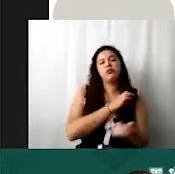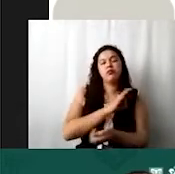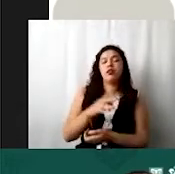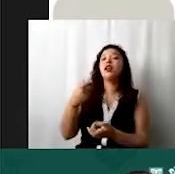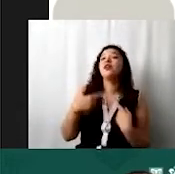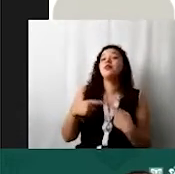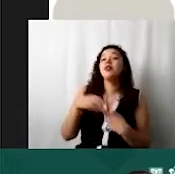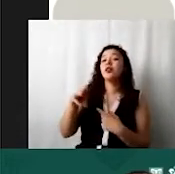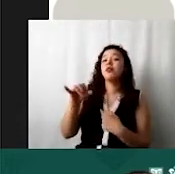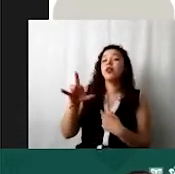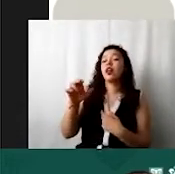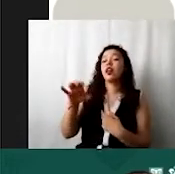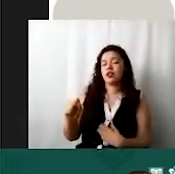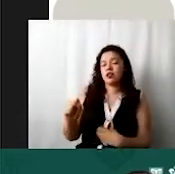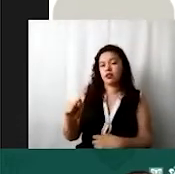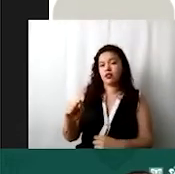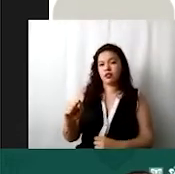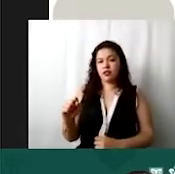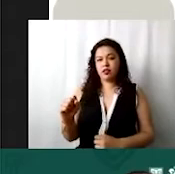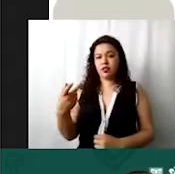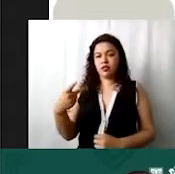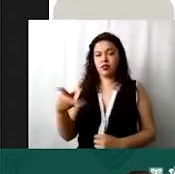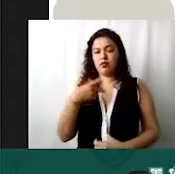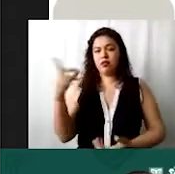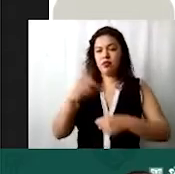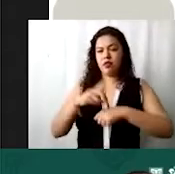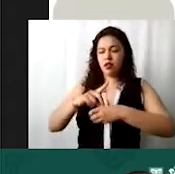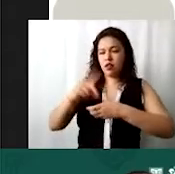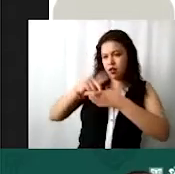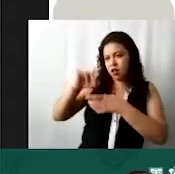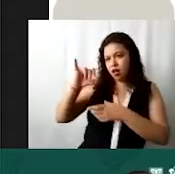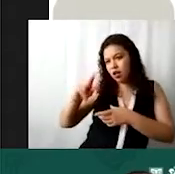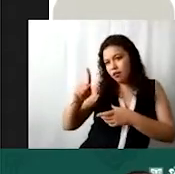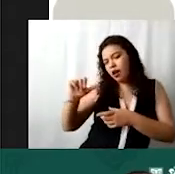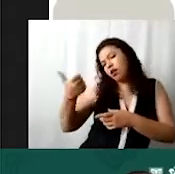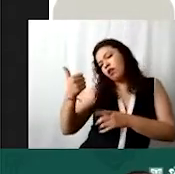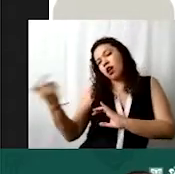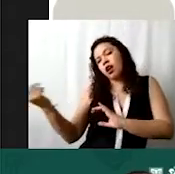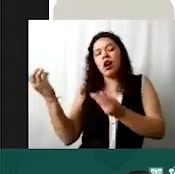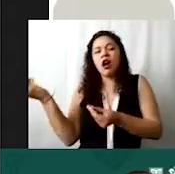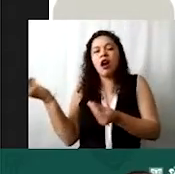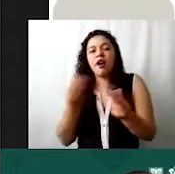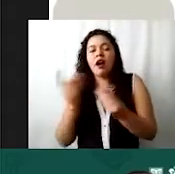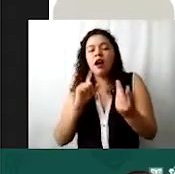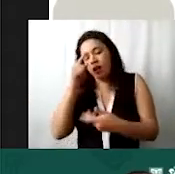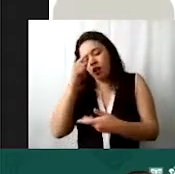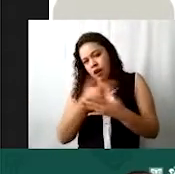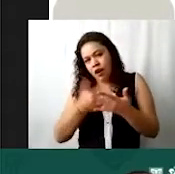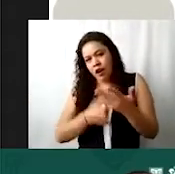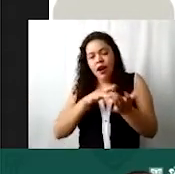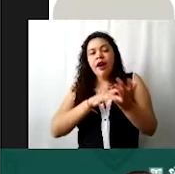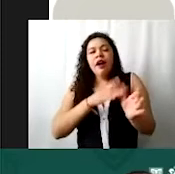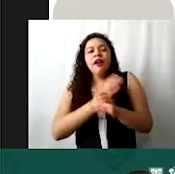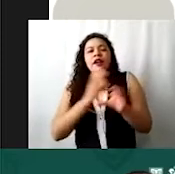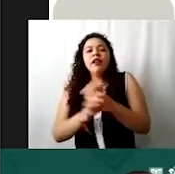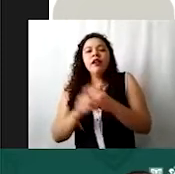personas morales, si dan donativos a IAPs u otros donativos. Y aquí está la cuenta para apoyos en especie. Aquí